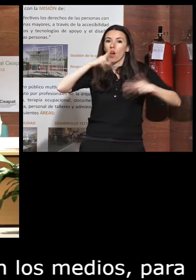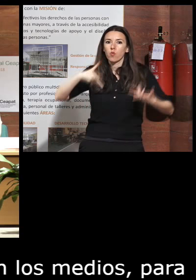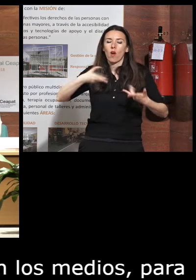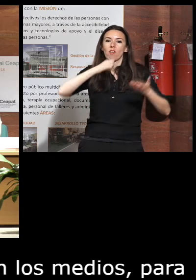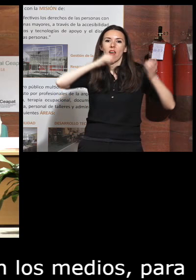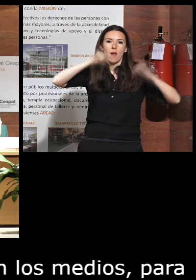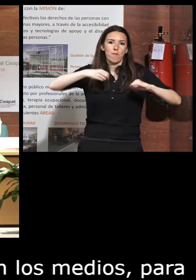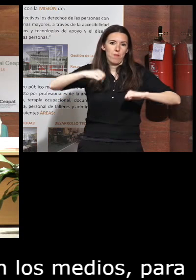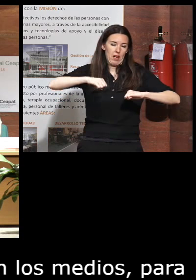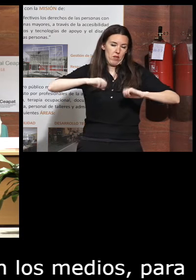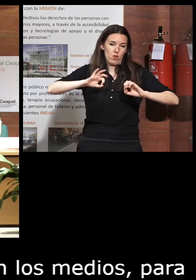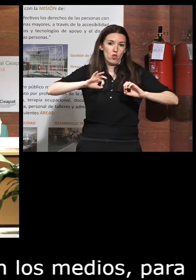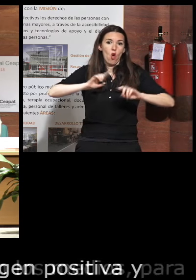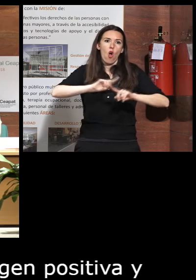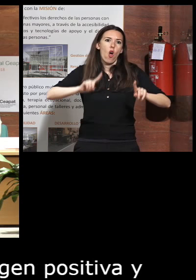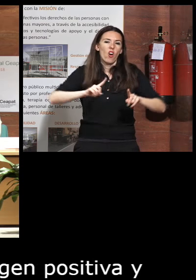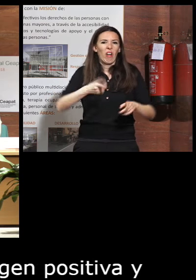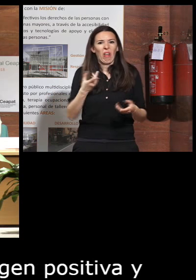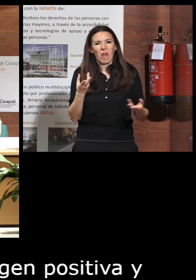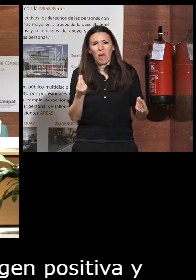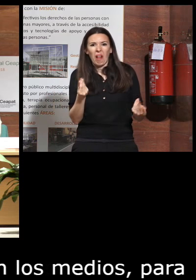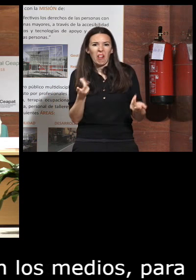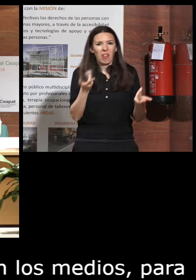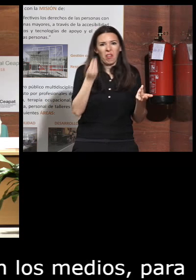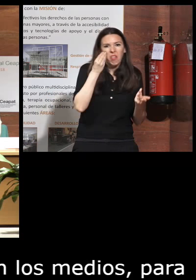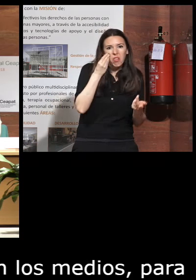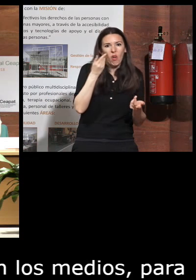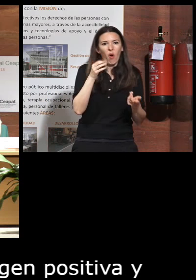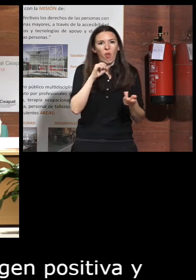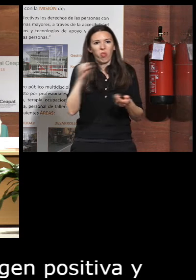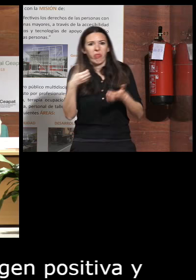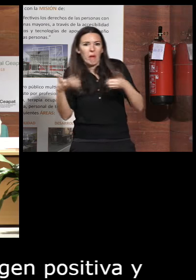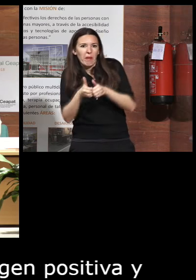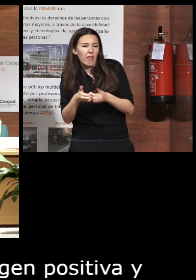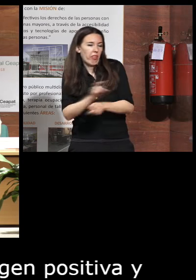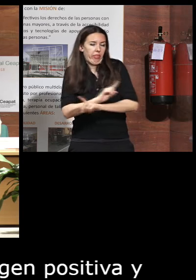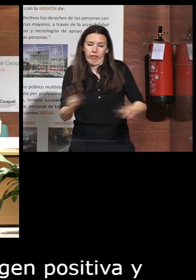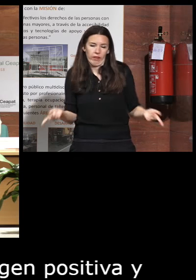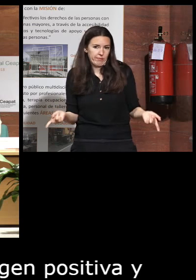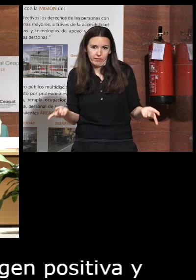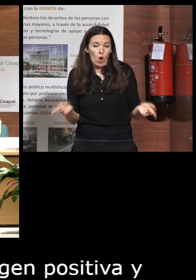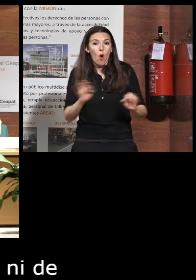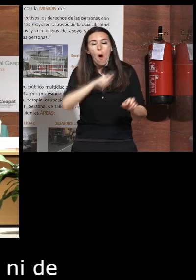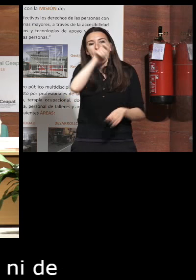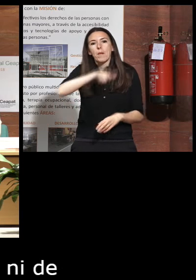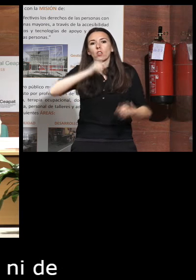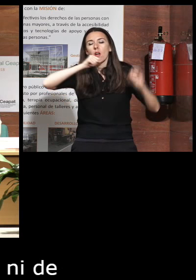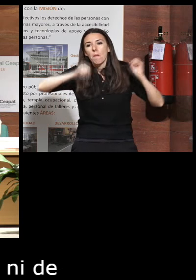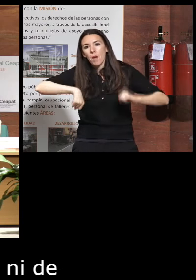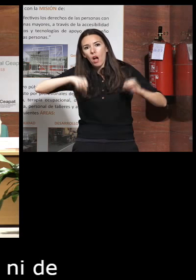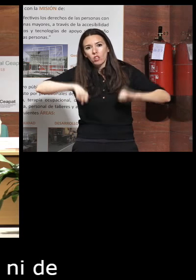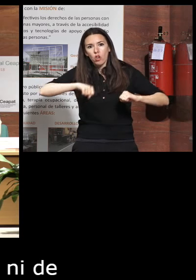envejecimiento no ni ñoña ni de dependencia ni tampoco de personas mayores que